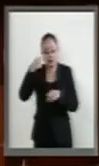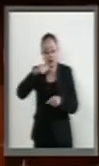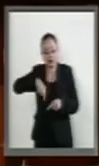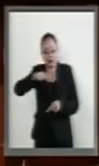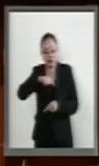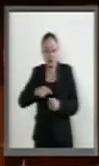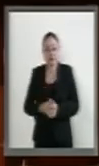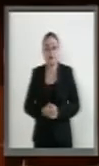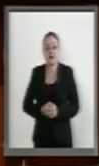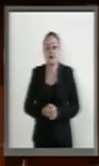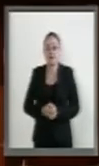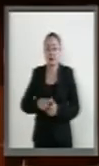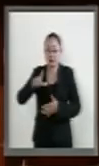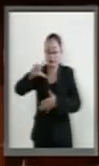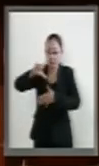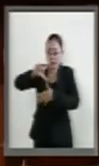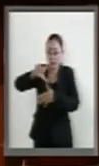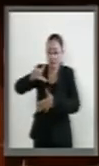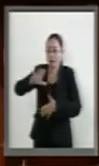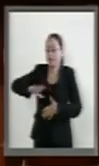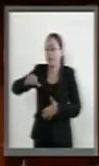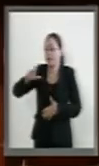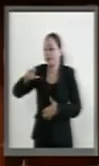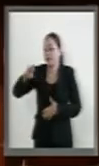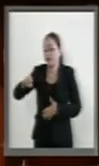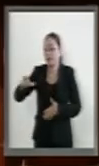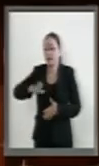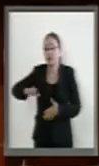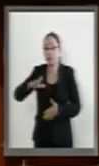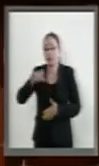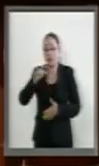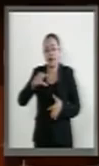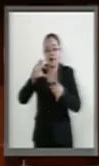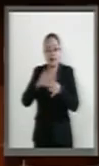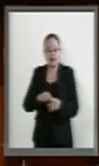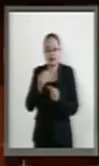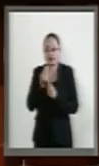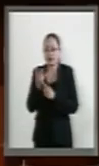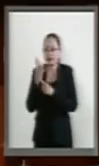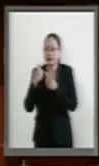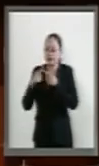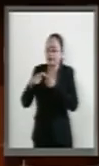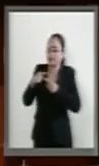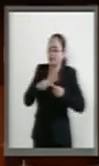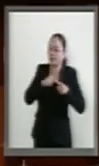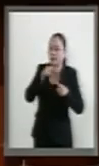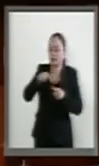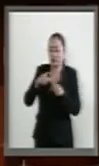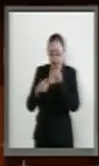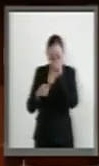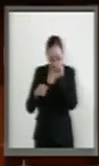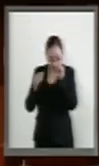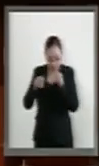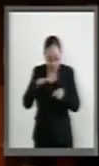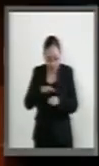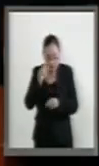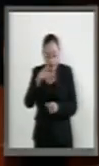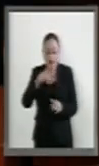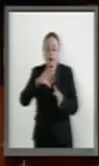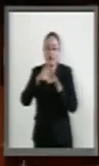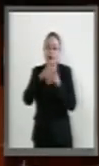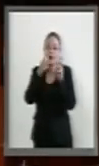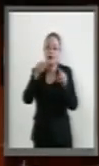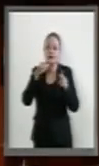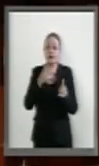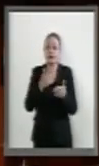América Latina y el Caribe es una región que se caracteriza por su pluralidad y en ese sentido, a pesar